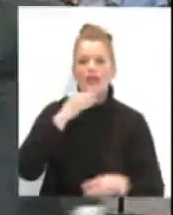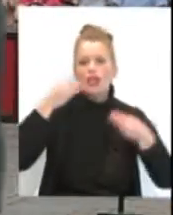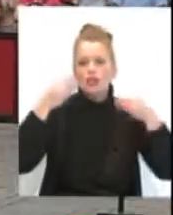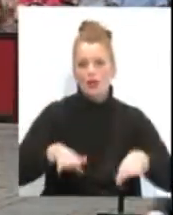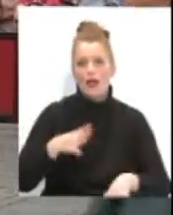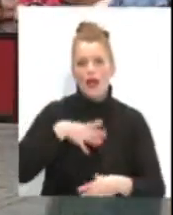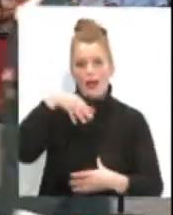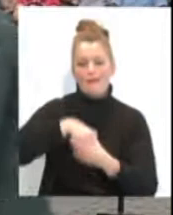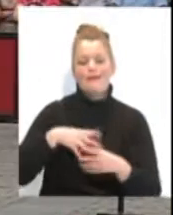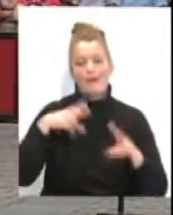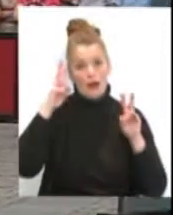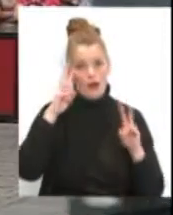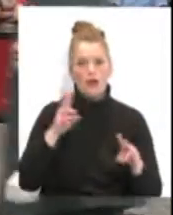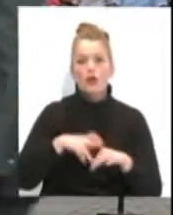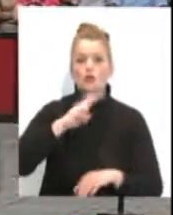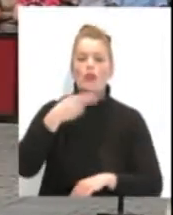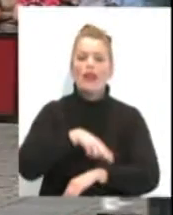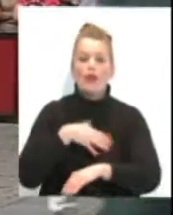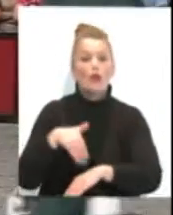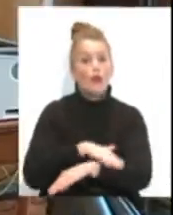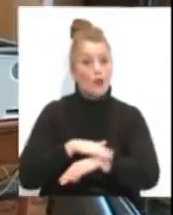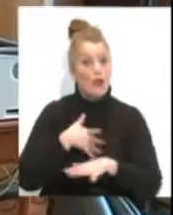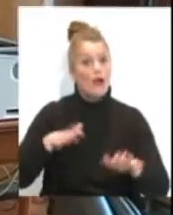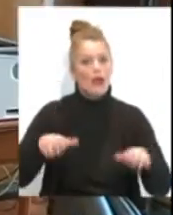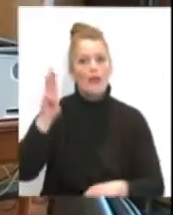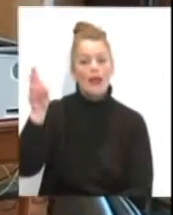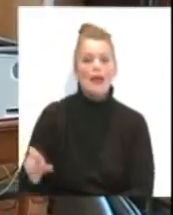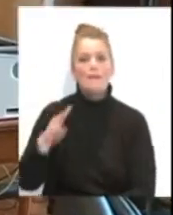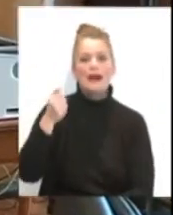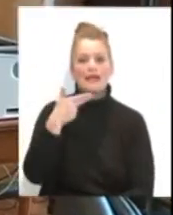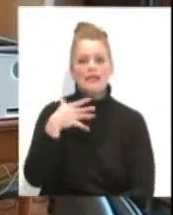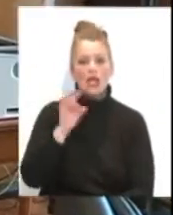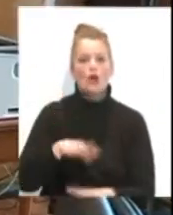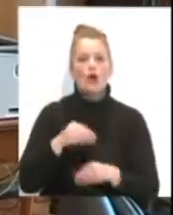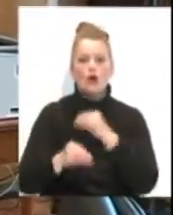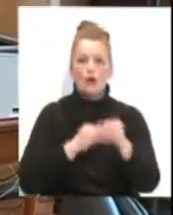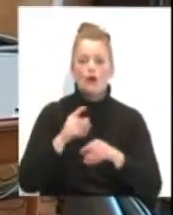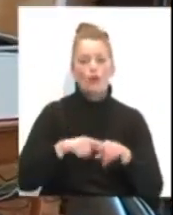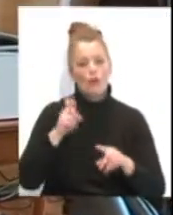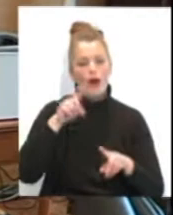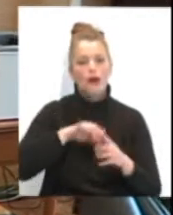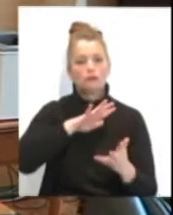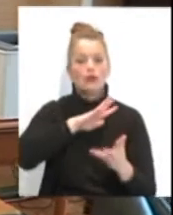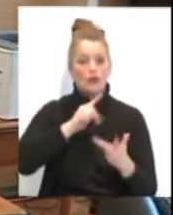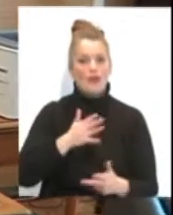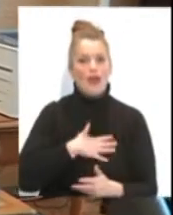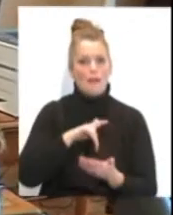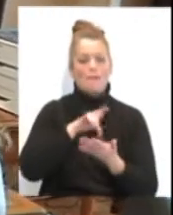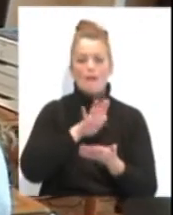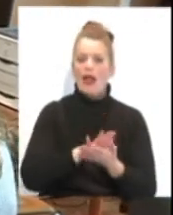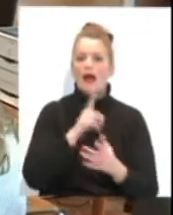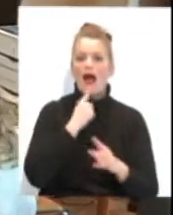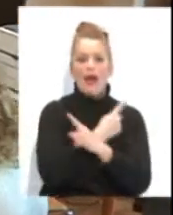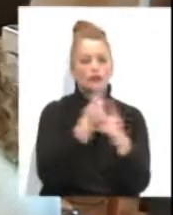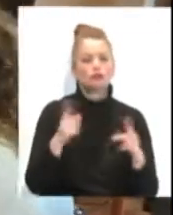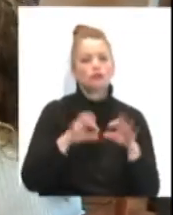Instituto Armado. El subdelegado del Gobierno en Cádiz, José Pacheco, se ha congratulado por la noticia de su homóloga en Málaga y ha asegurado